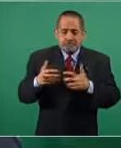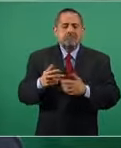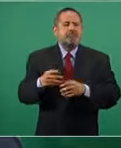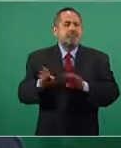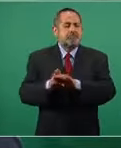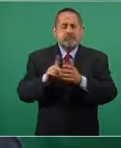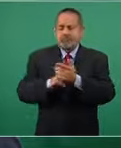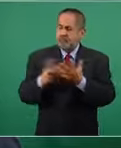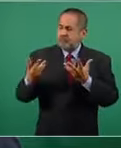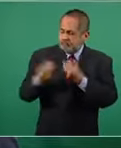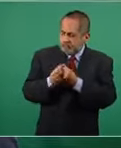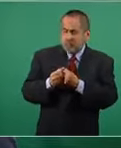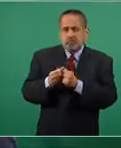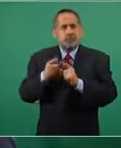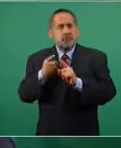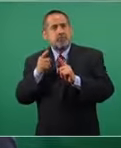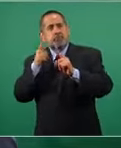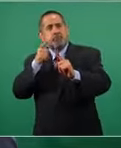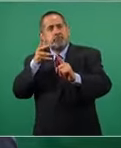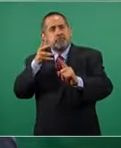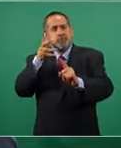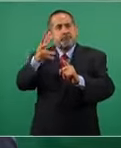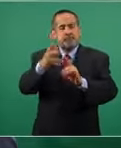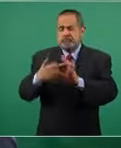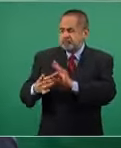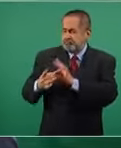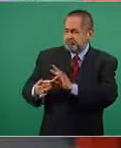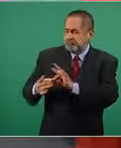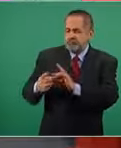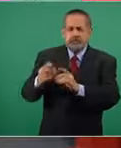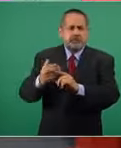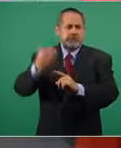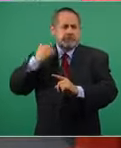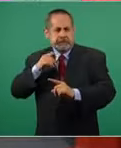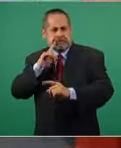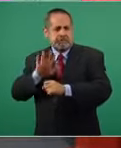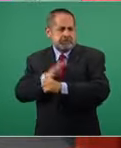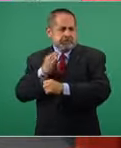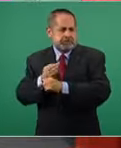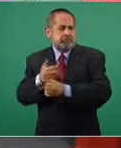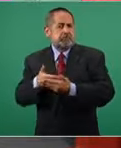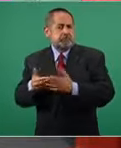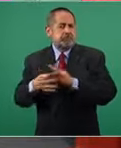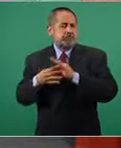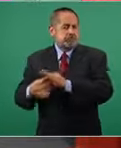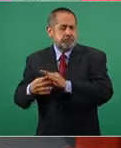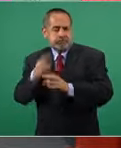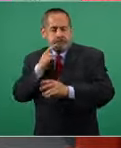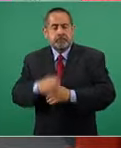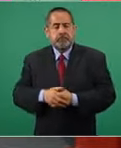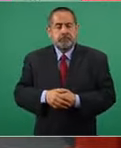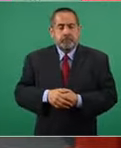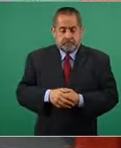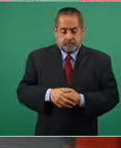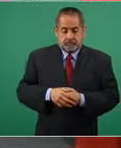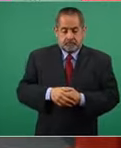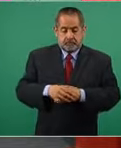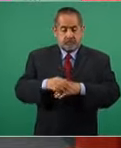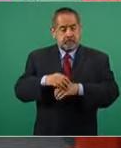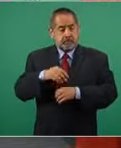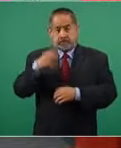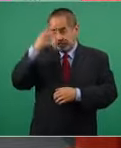enfrenten un futuro mucho más unidos de lo que ha sido hasta aquí. Para los argentinos México no es cualquier país.